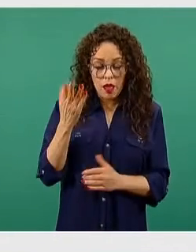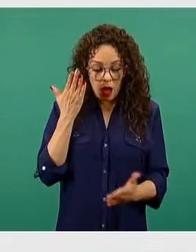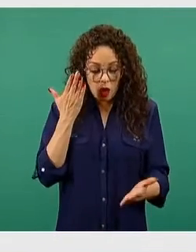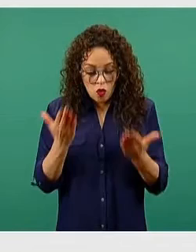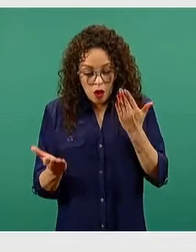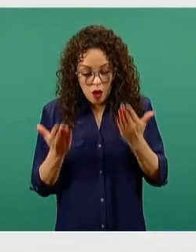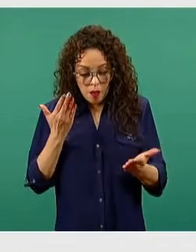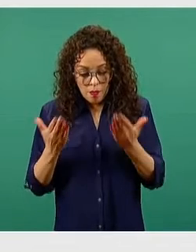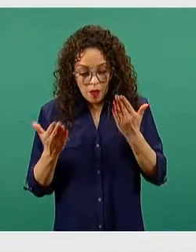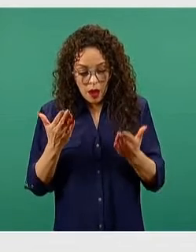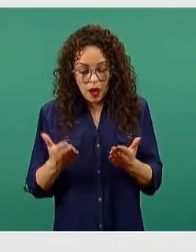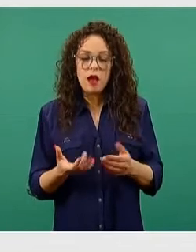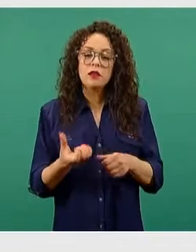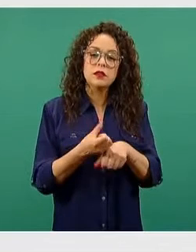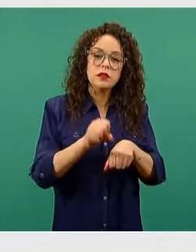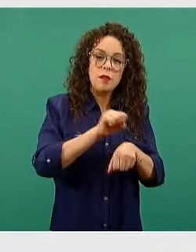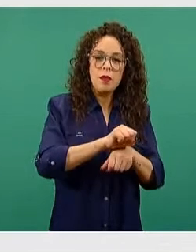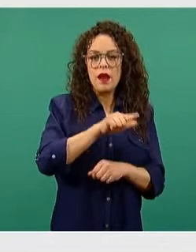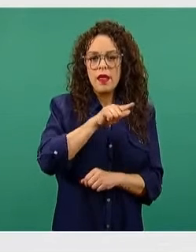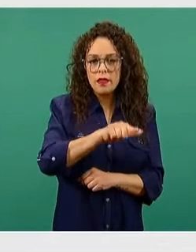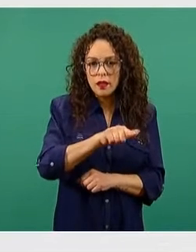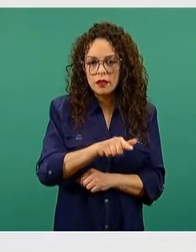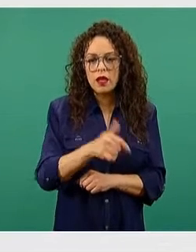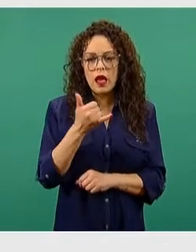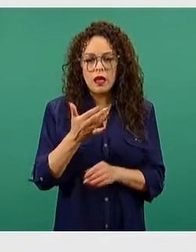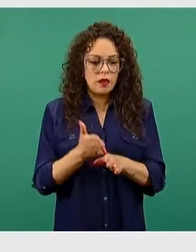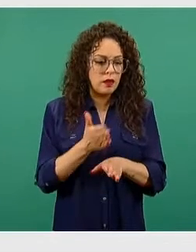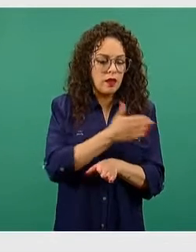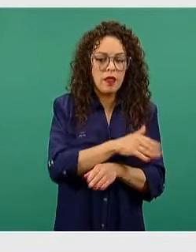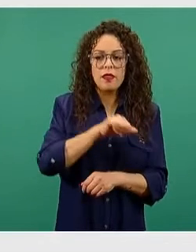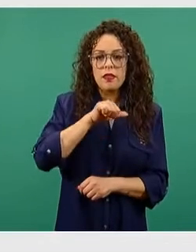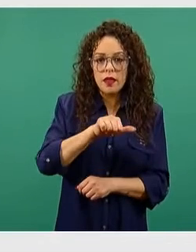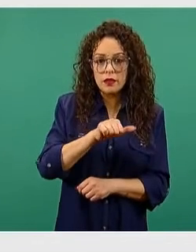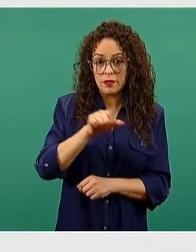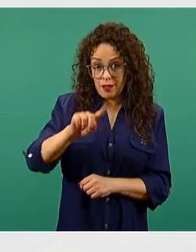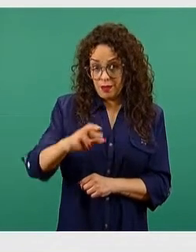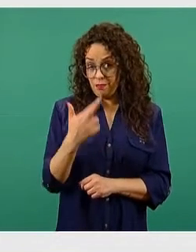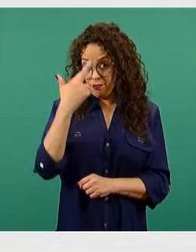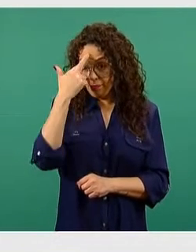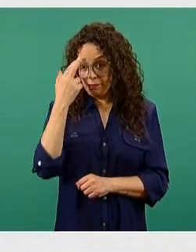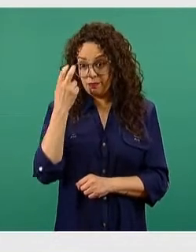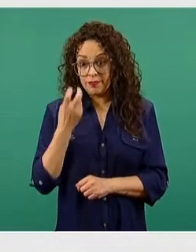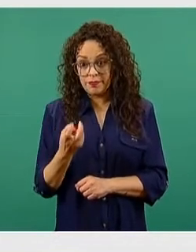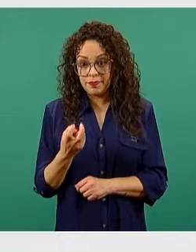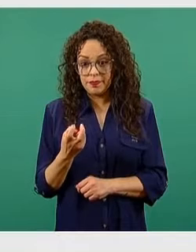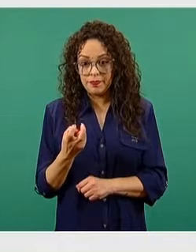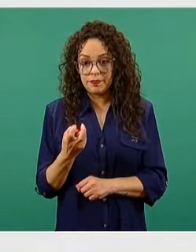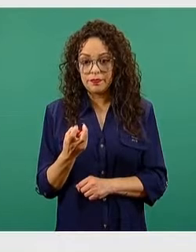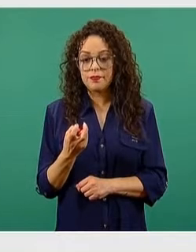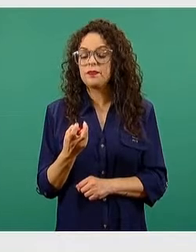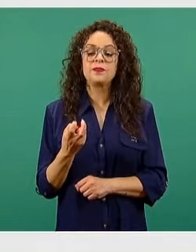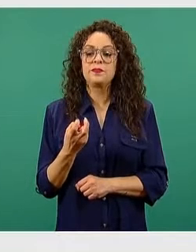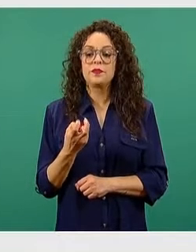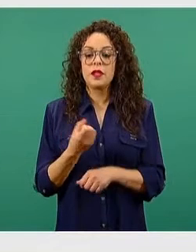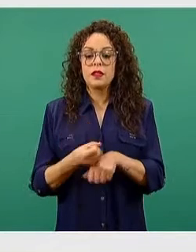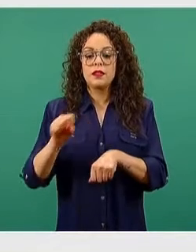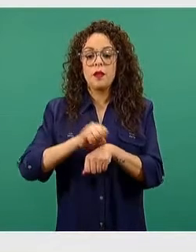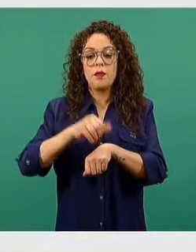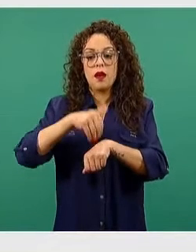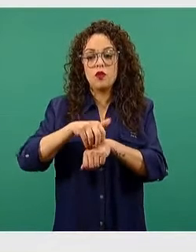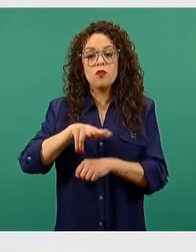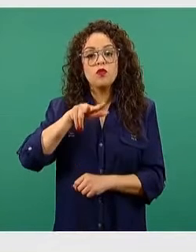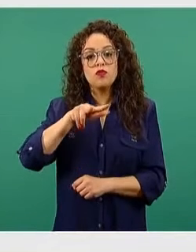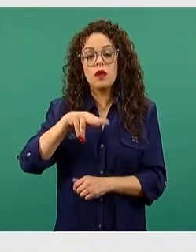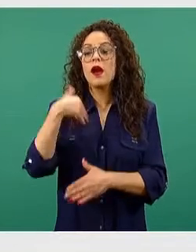la semana 17 con la 16, recuerden que tenemos esto que aunque estamos ya en la 18, empezaremos